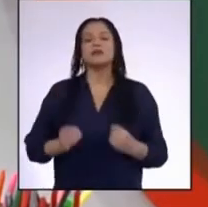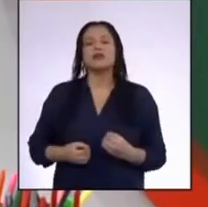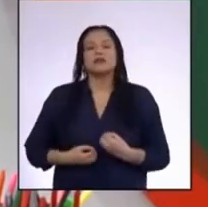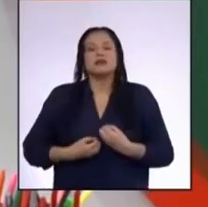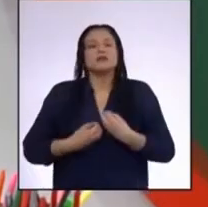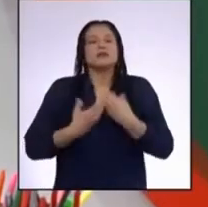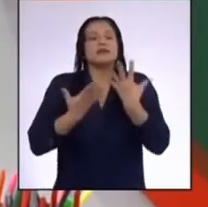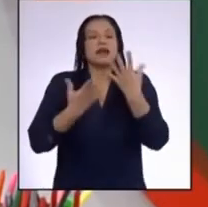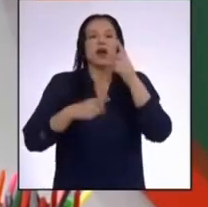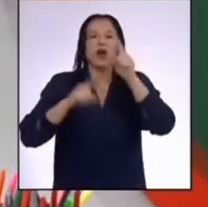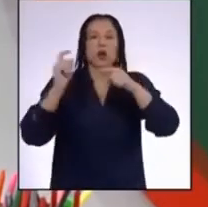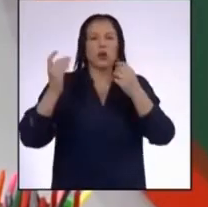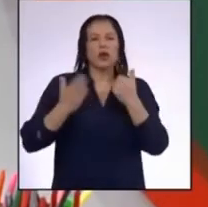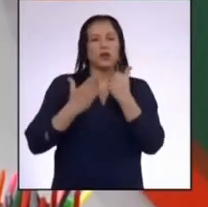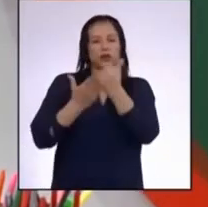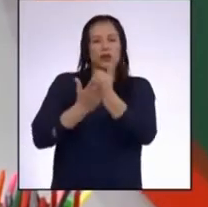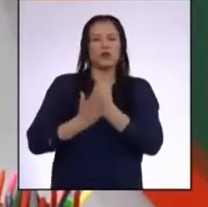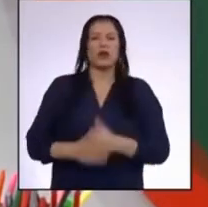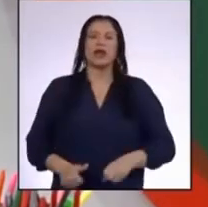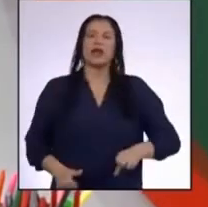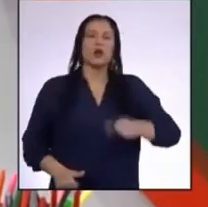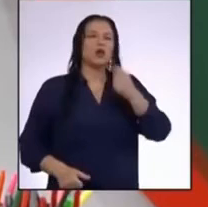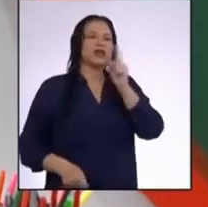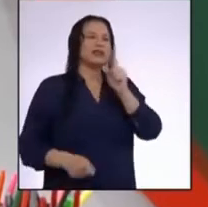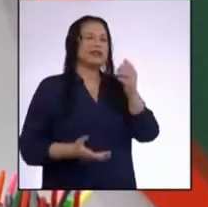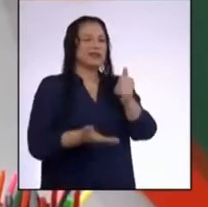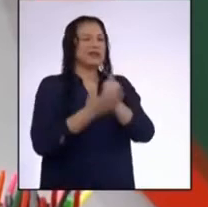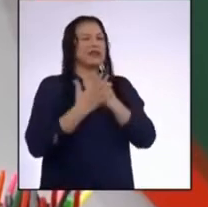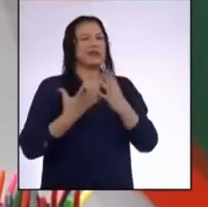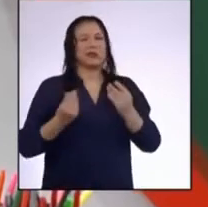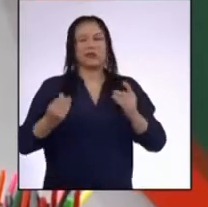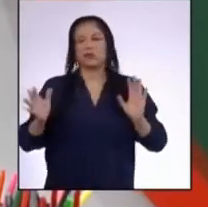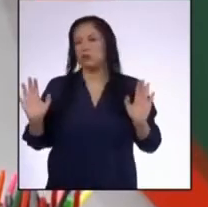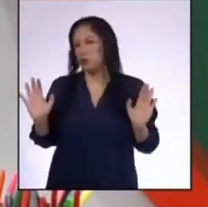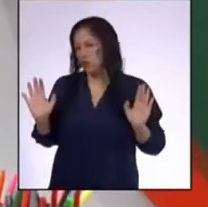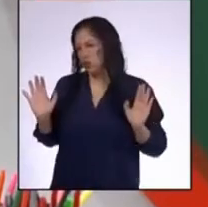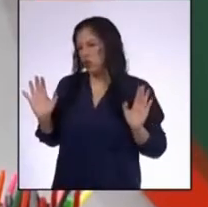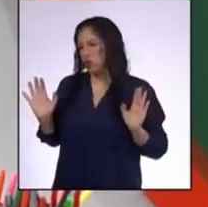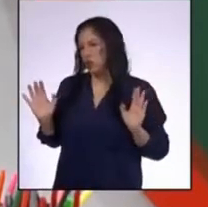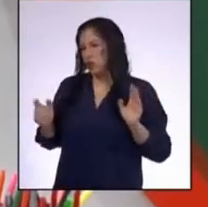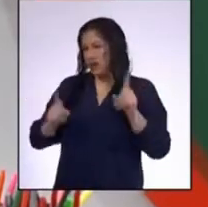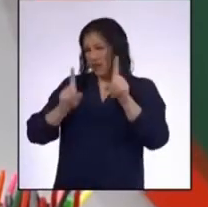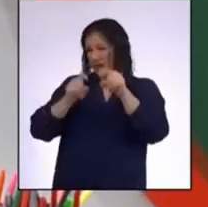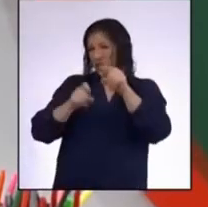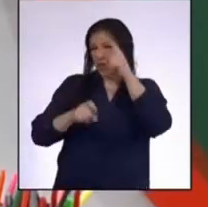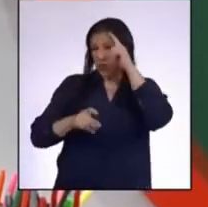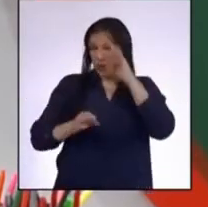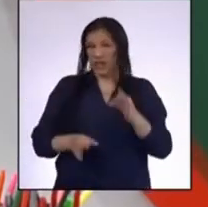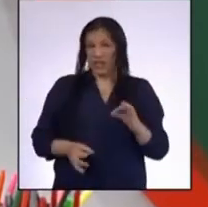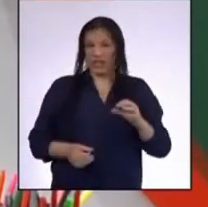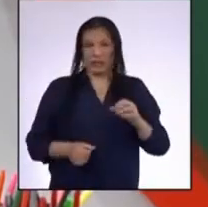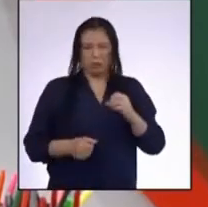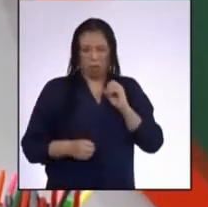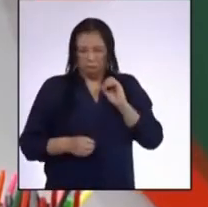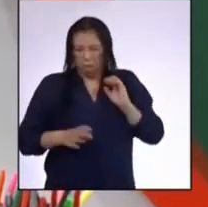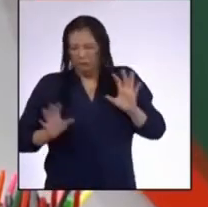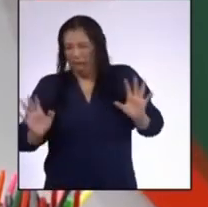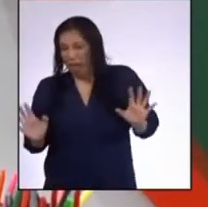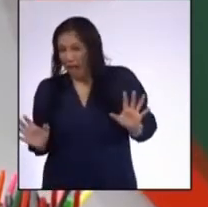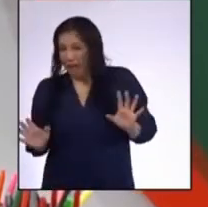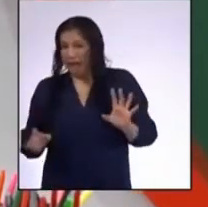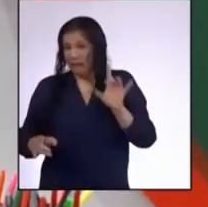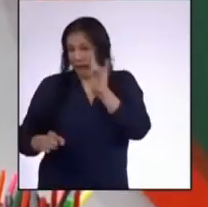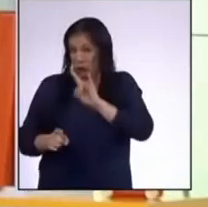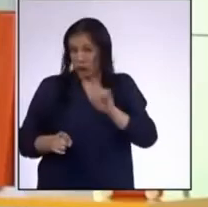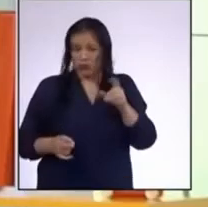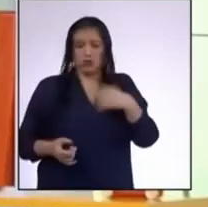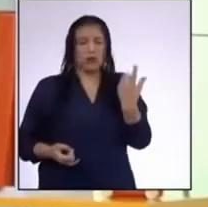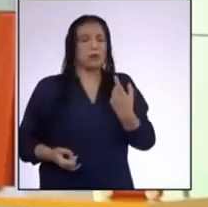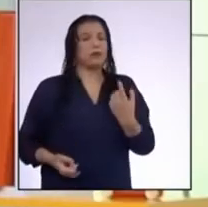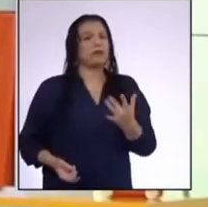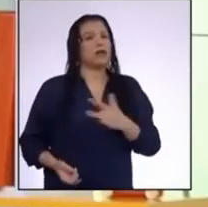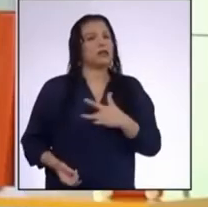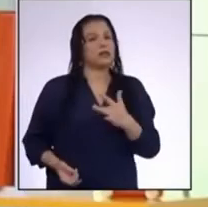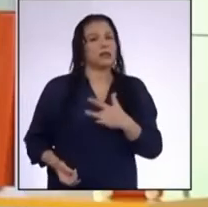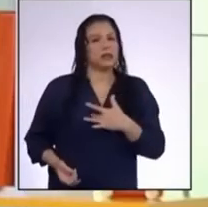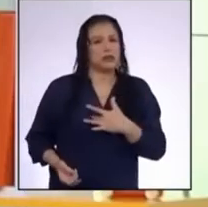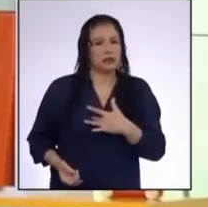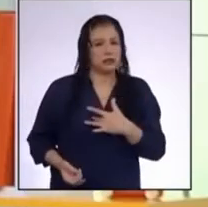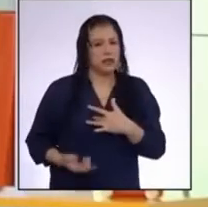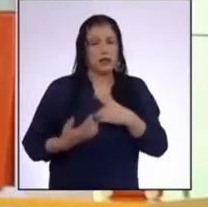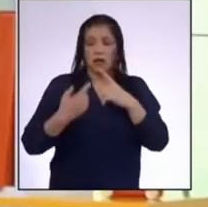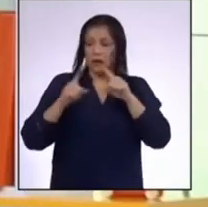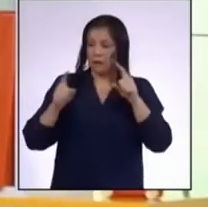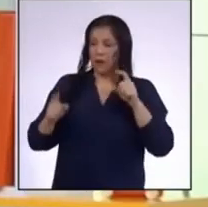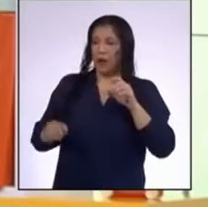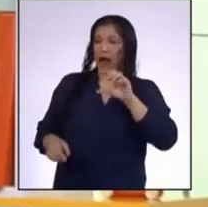nos ayudan y otras más bien no ayudan mucho ¿Realmente crees que el asco sirve? Es simplemente una sensación Esa